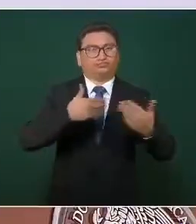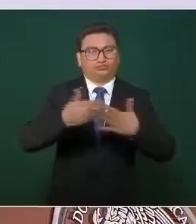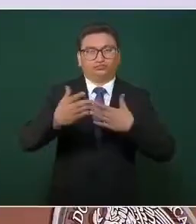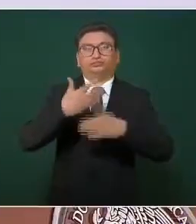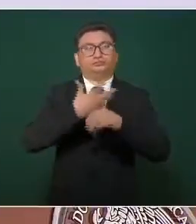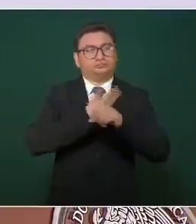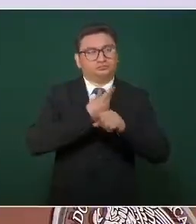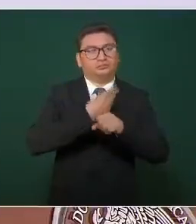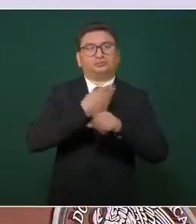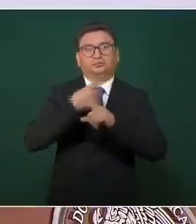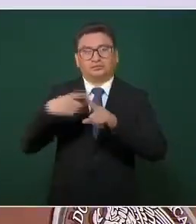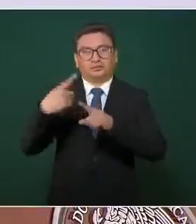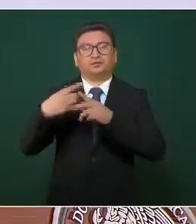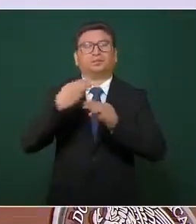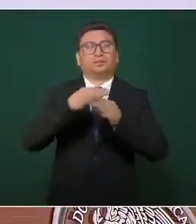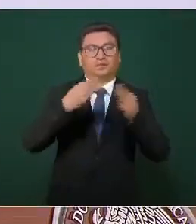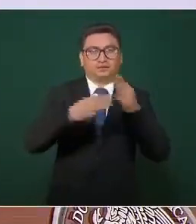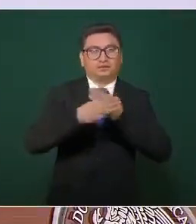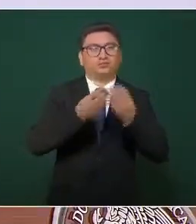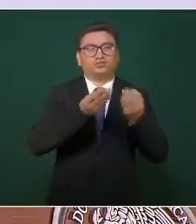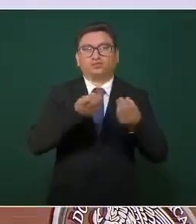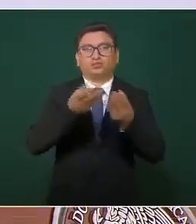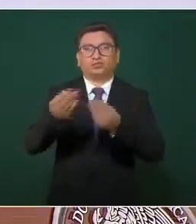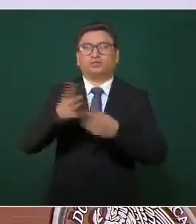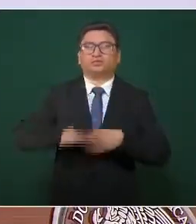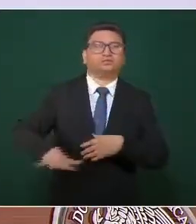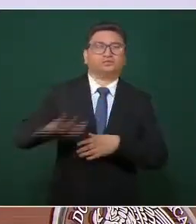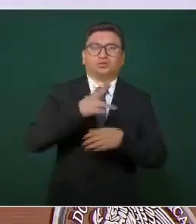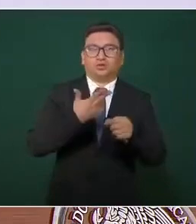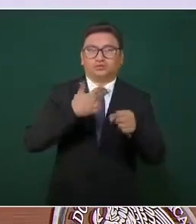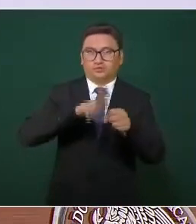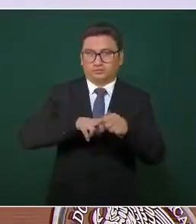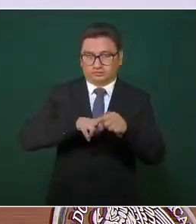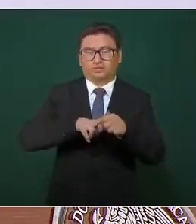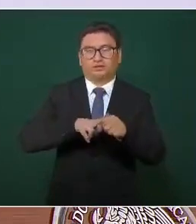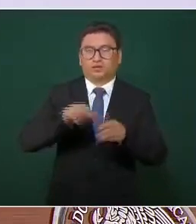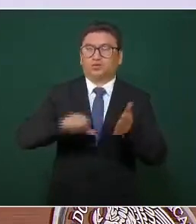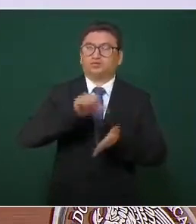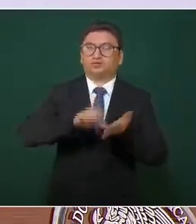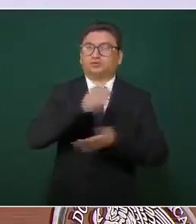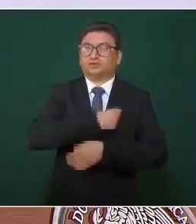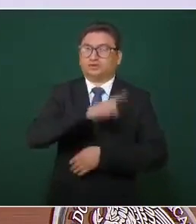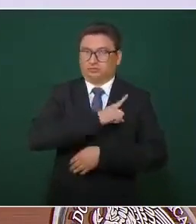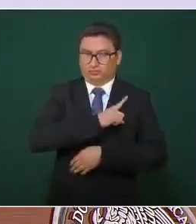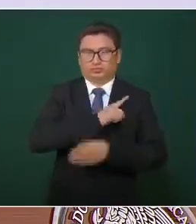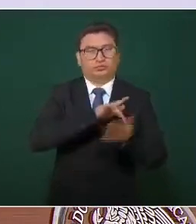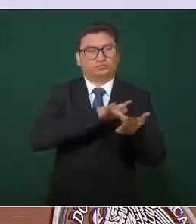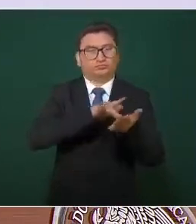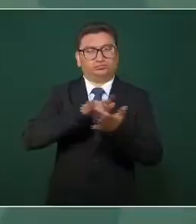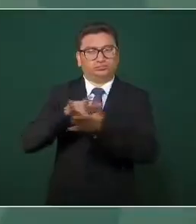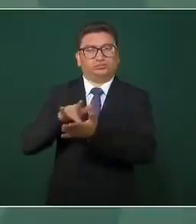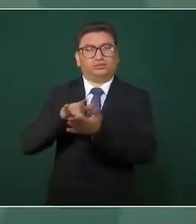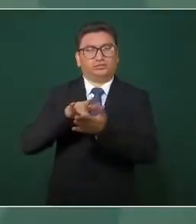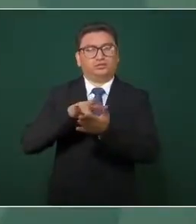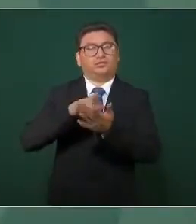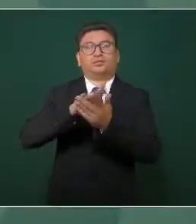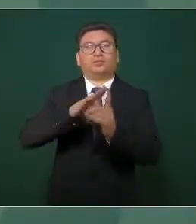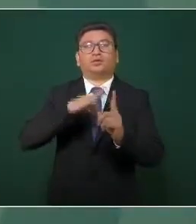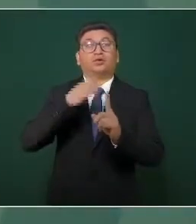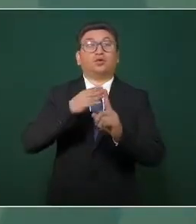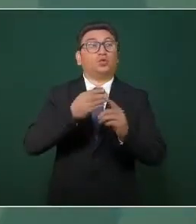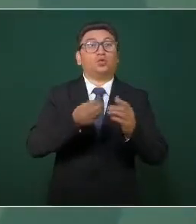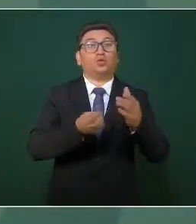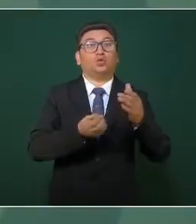rehabilitar, equipar hospitales y centros de salud con la premisa de no hacer nada